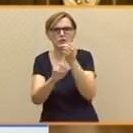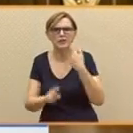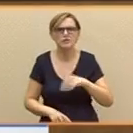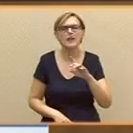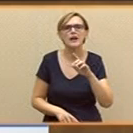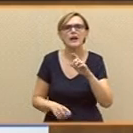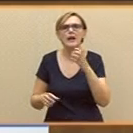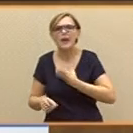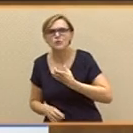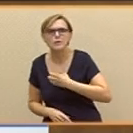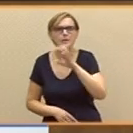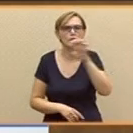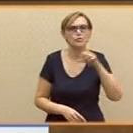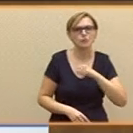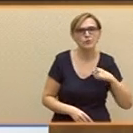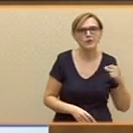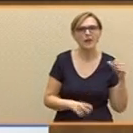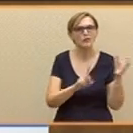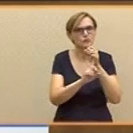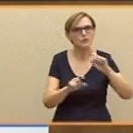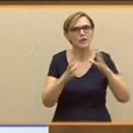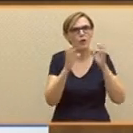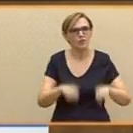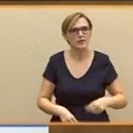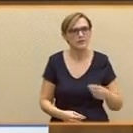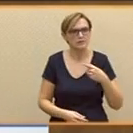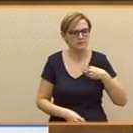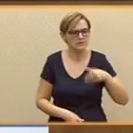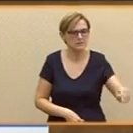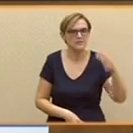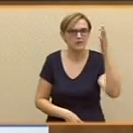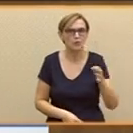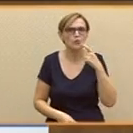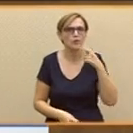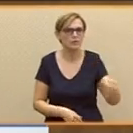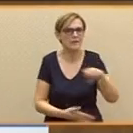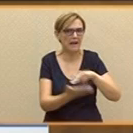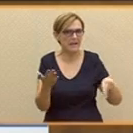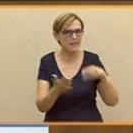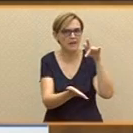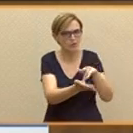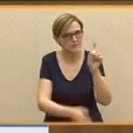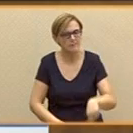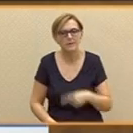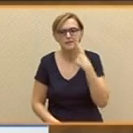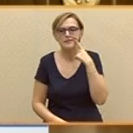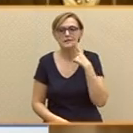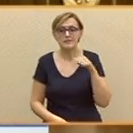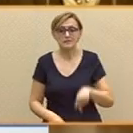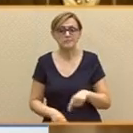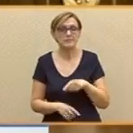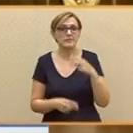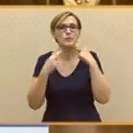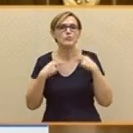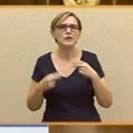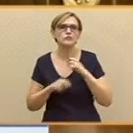estoy convencido de que muy pronto lo vamos a lograr también en Galicia. Hoy va a verse aquí una mayoría de diputados rechazando la investidura del PP. Creo que